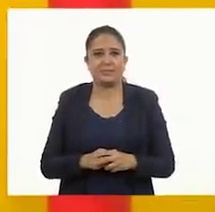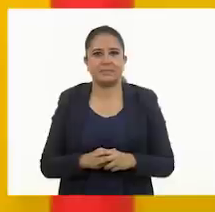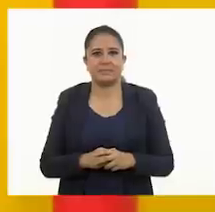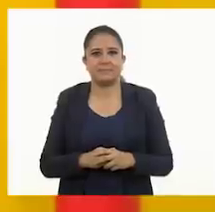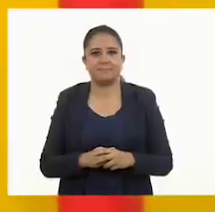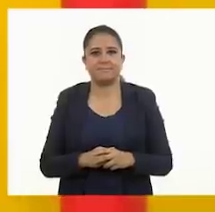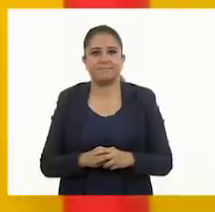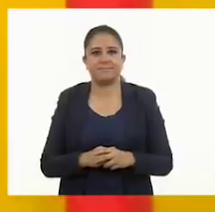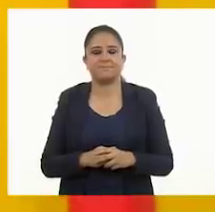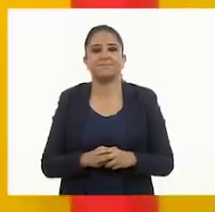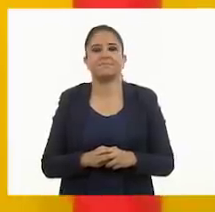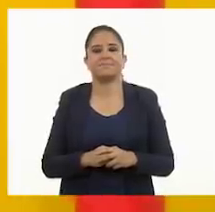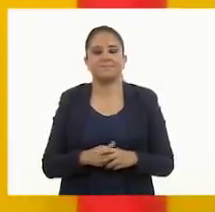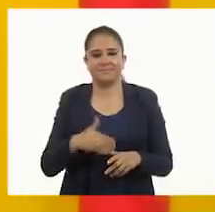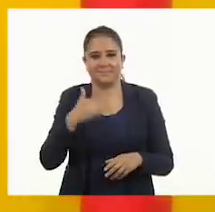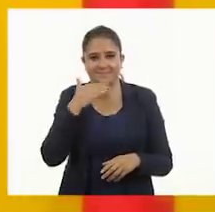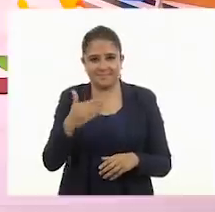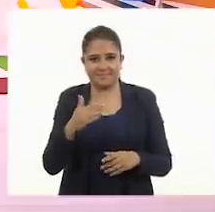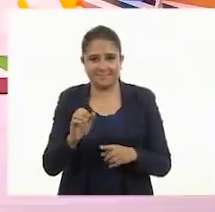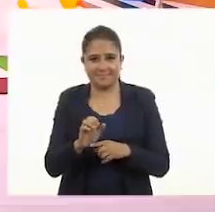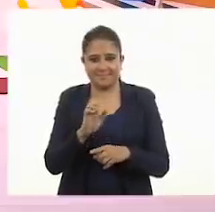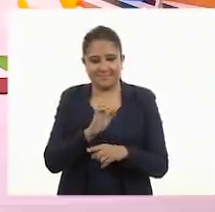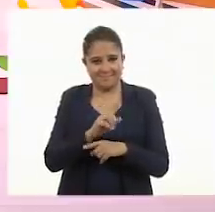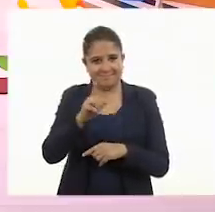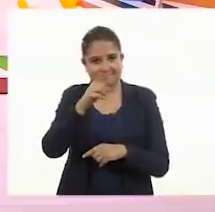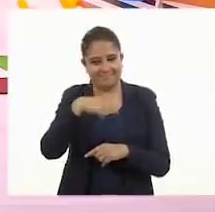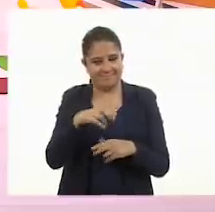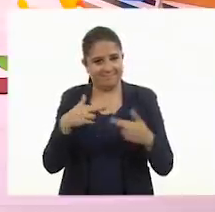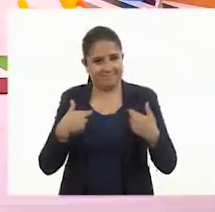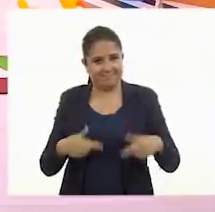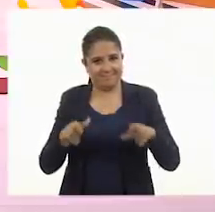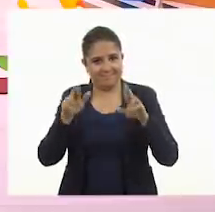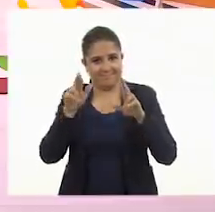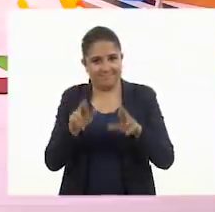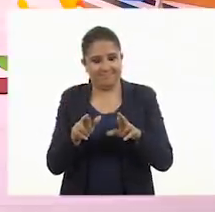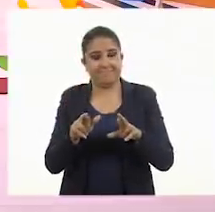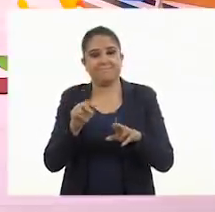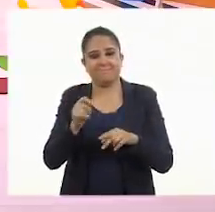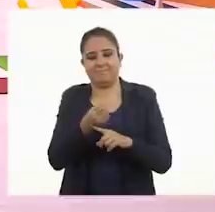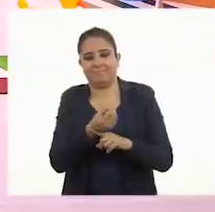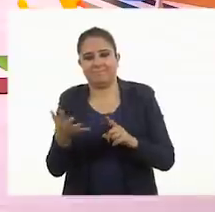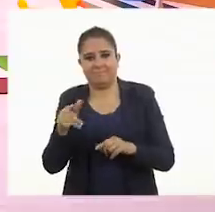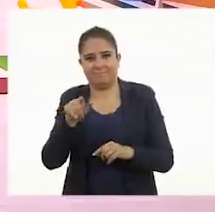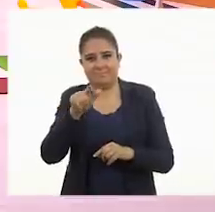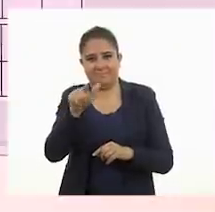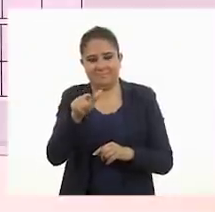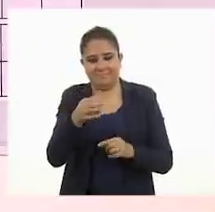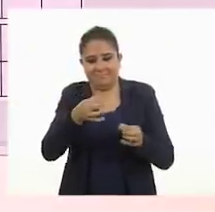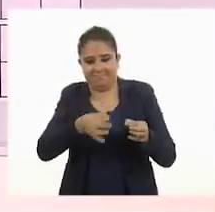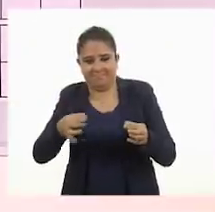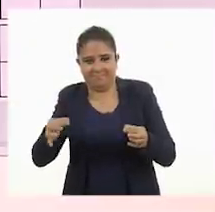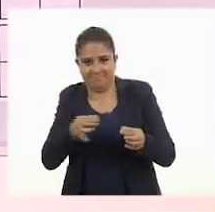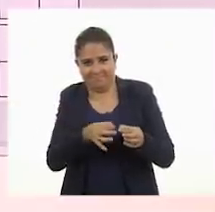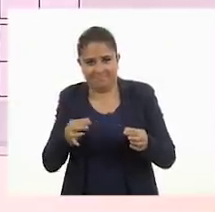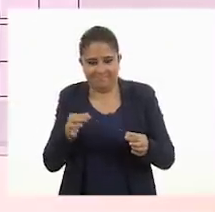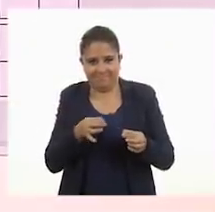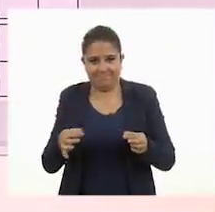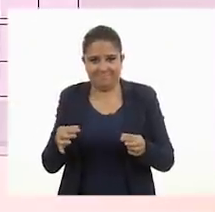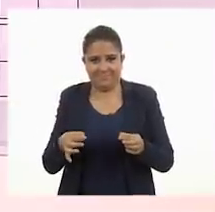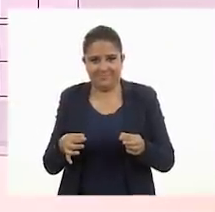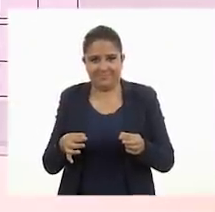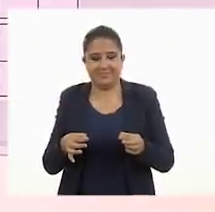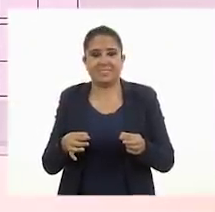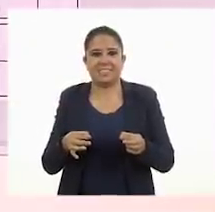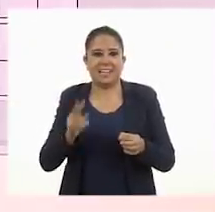Bien. Entonces, vamos a representar las diecisiete fichas. ¡Mmm!